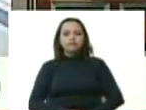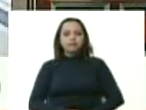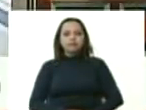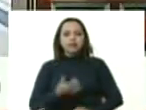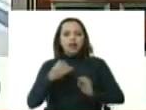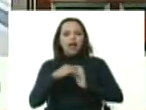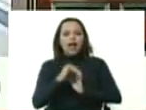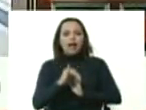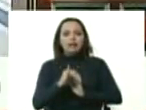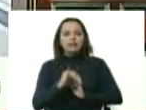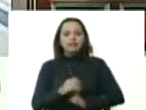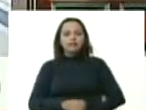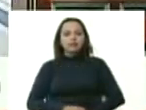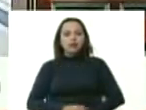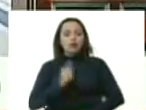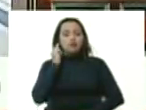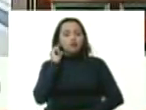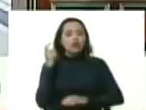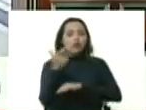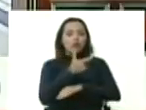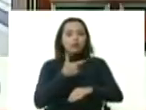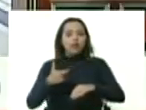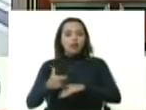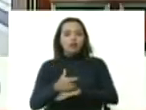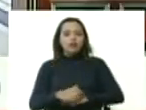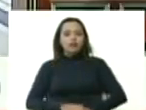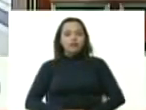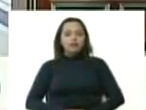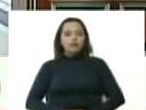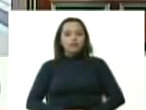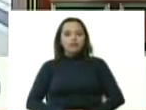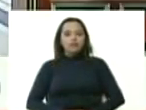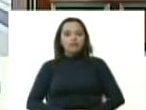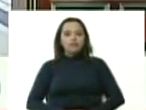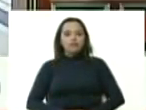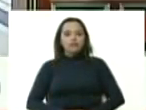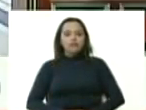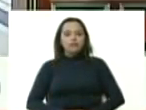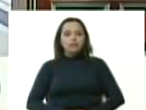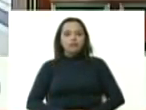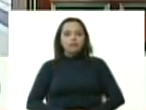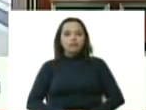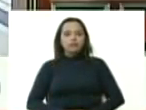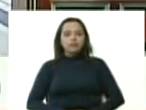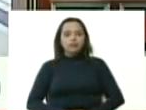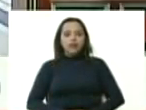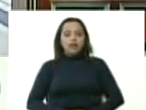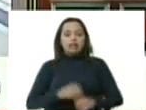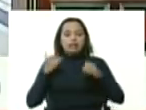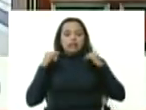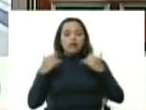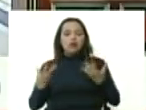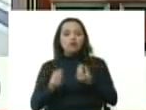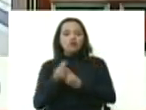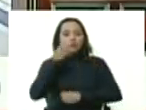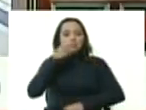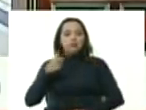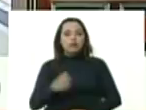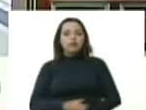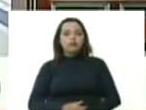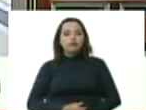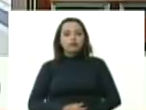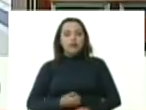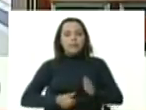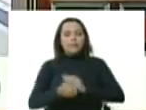nuestra almiranta en jefa y gobernadora que celebró con el pueblo en las calles lo más alto